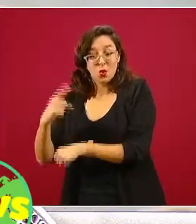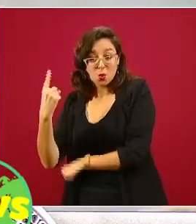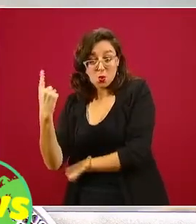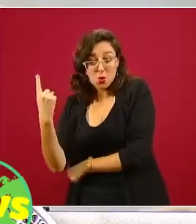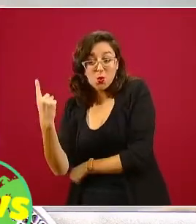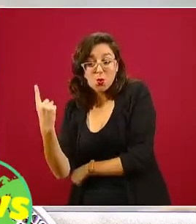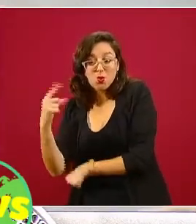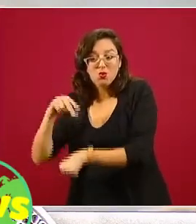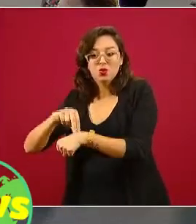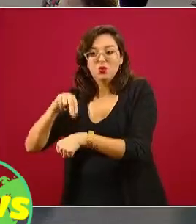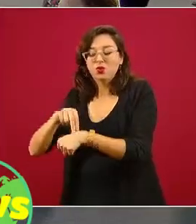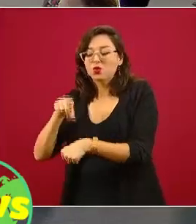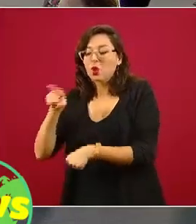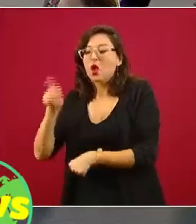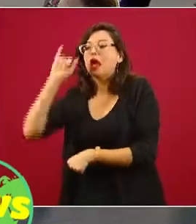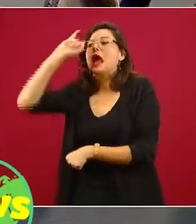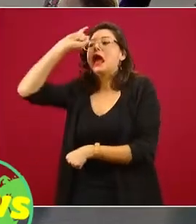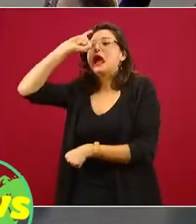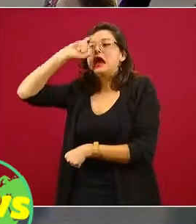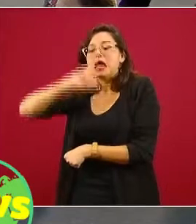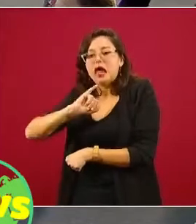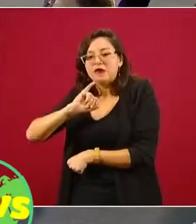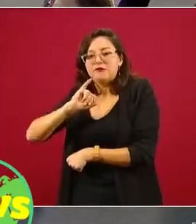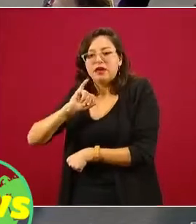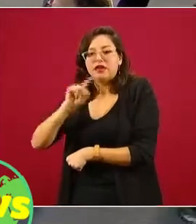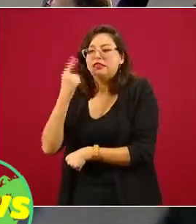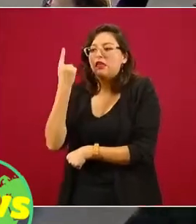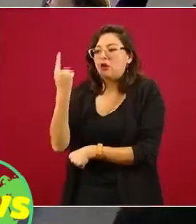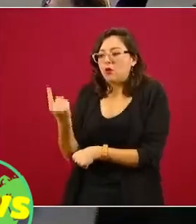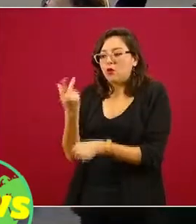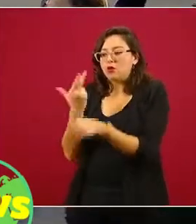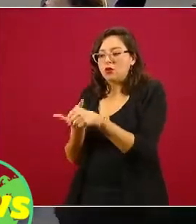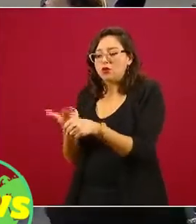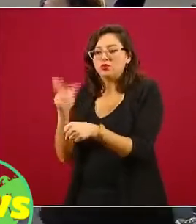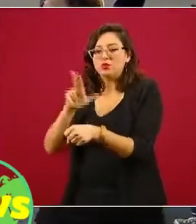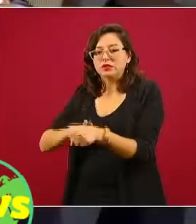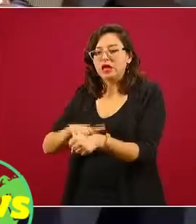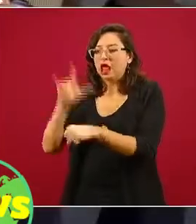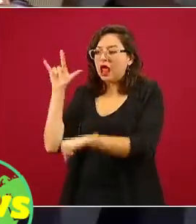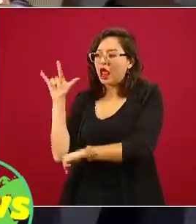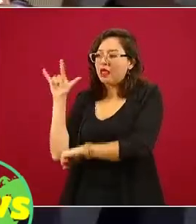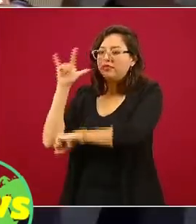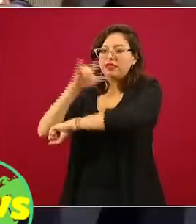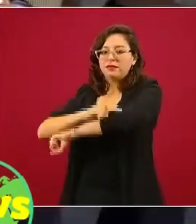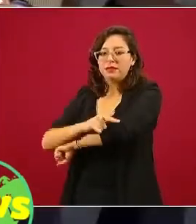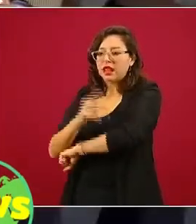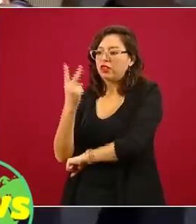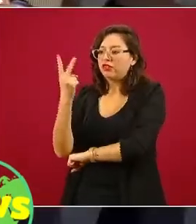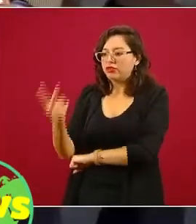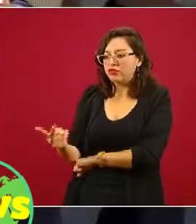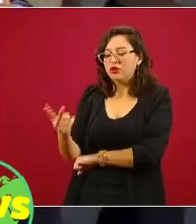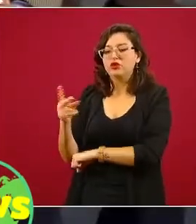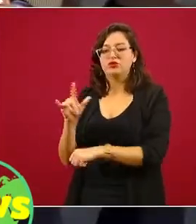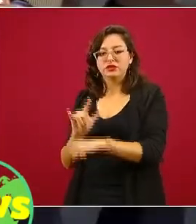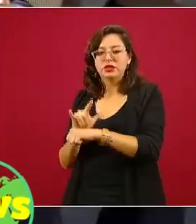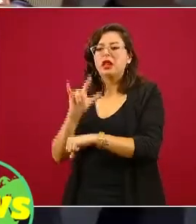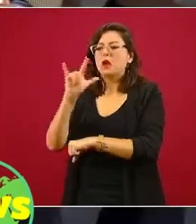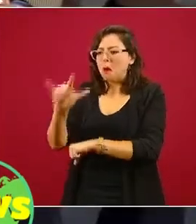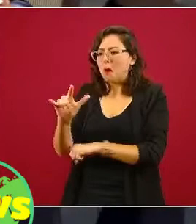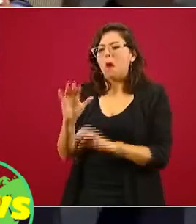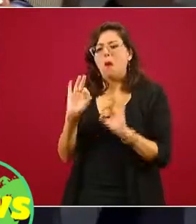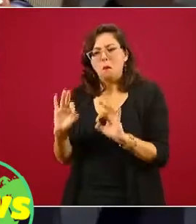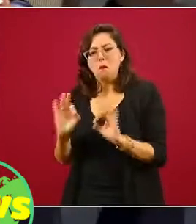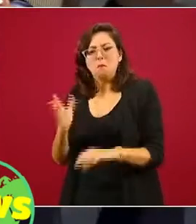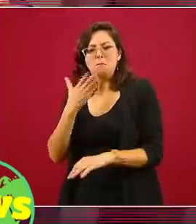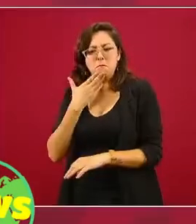que es jefe de una clínica de medicina del viajero, que está en la terminal 2 del aeropuerto y que es un buen médico, que se dedica a